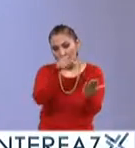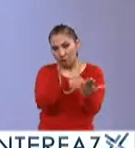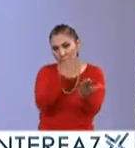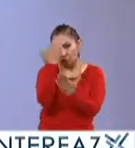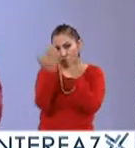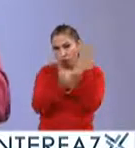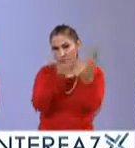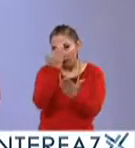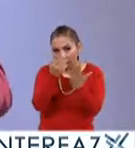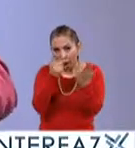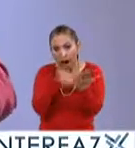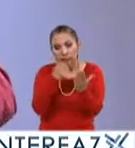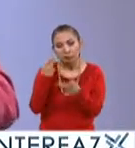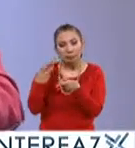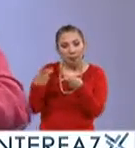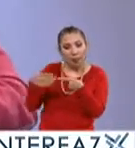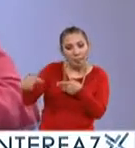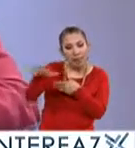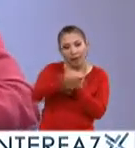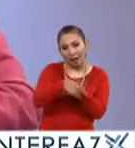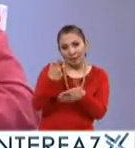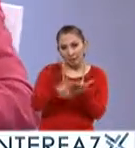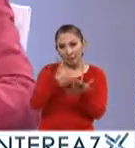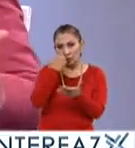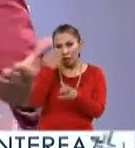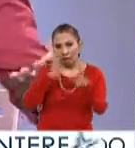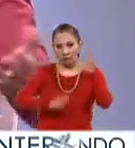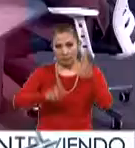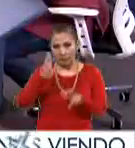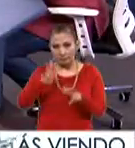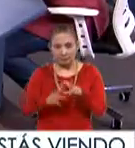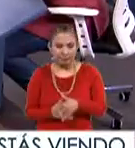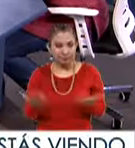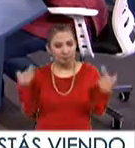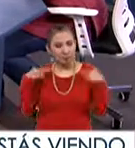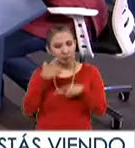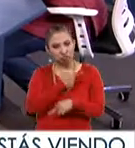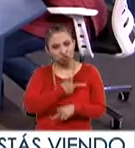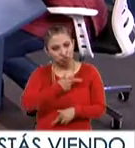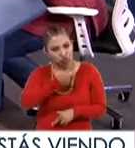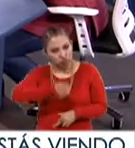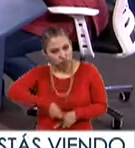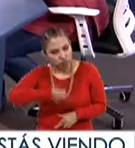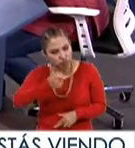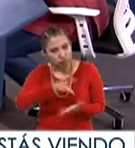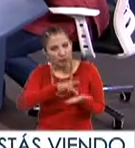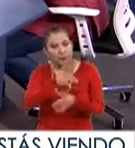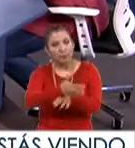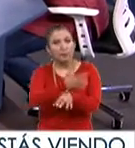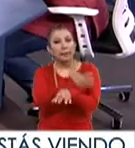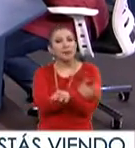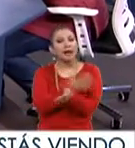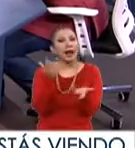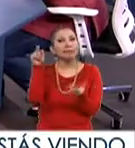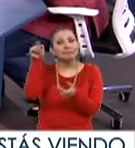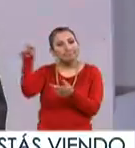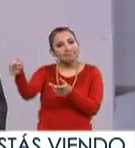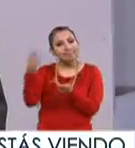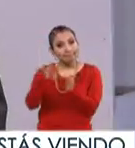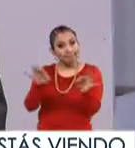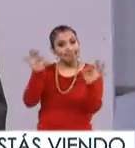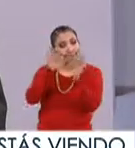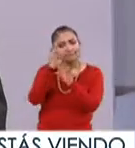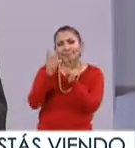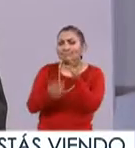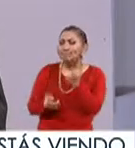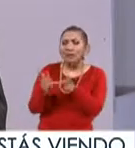de la educación. Escuela Normal. Maestro, es un placer saludarlo. Gracias por acompañarnos desde allá, pero es importante